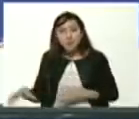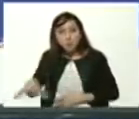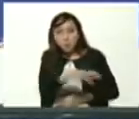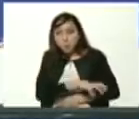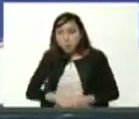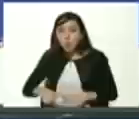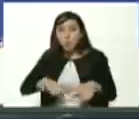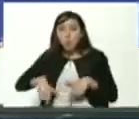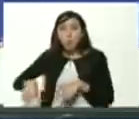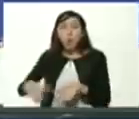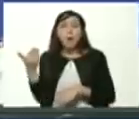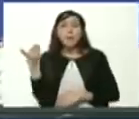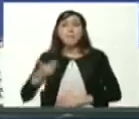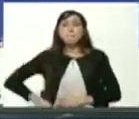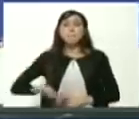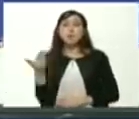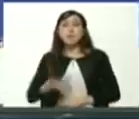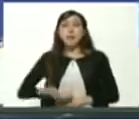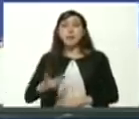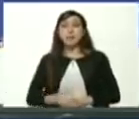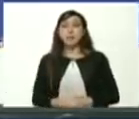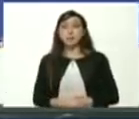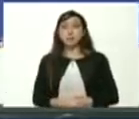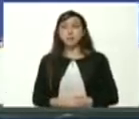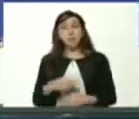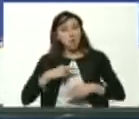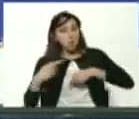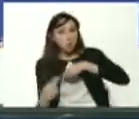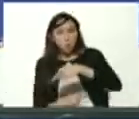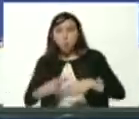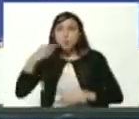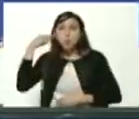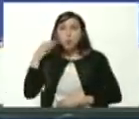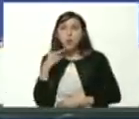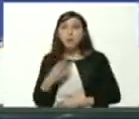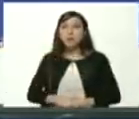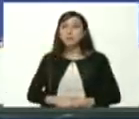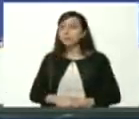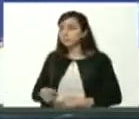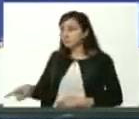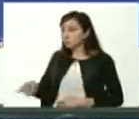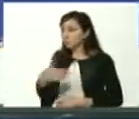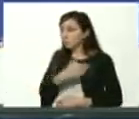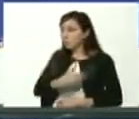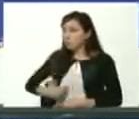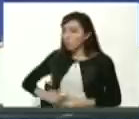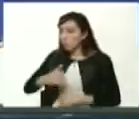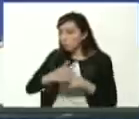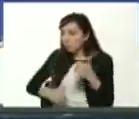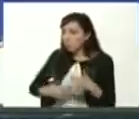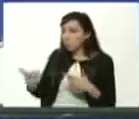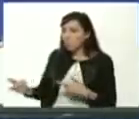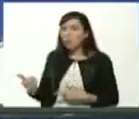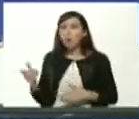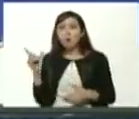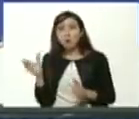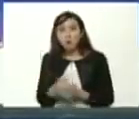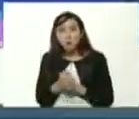es importante la revolución bolivariana Piñate vicepresidente compañero